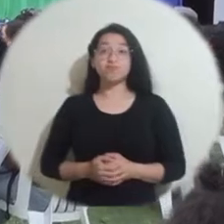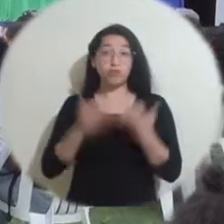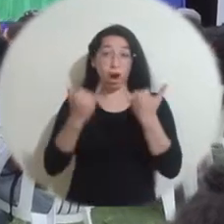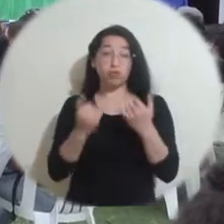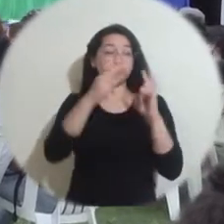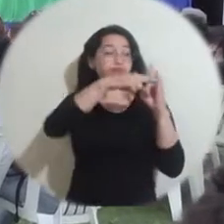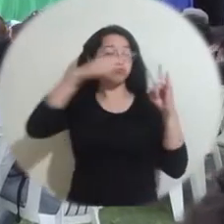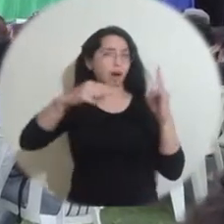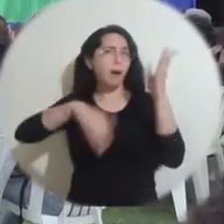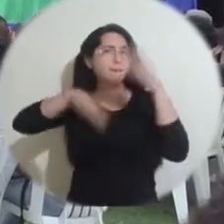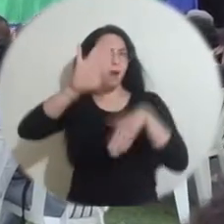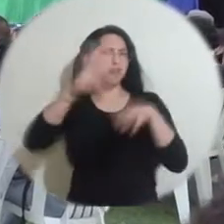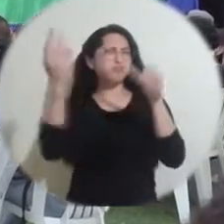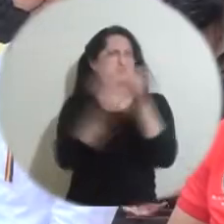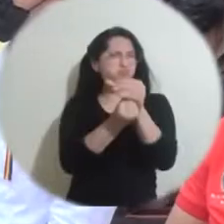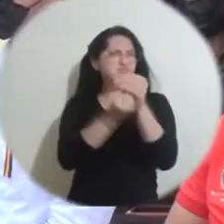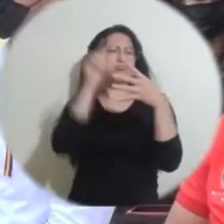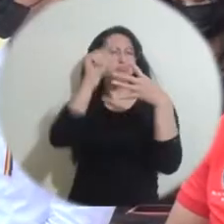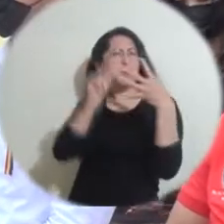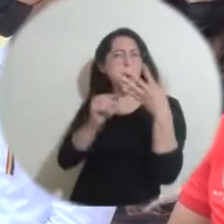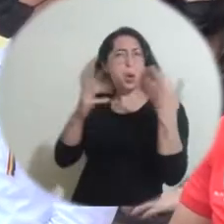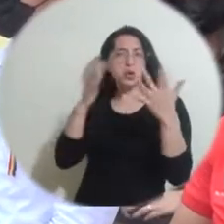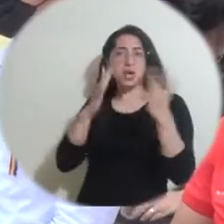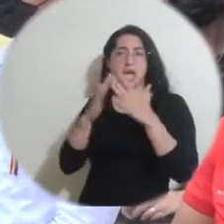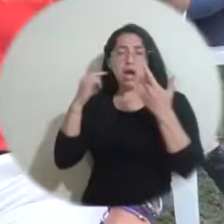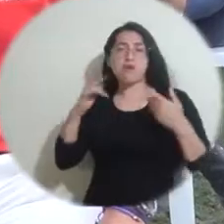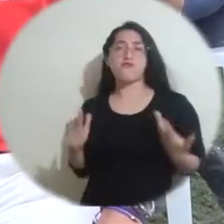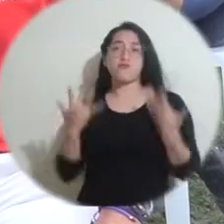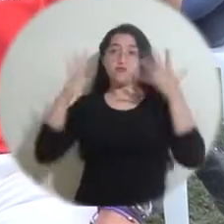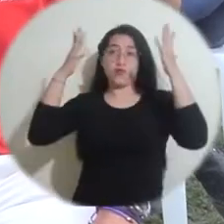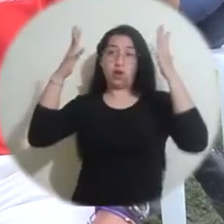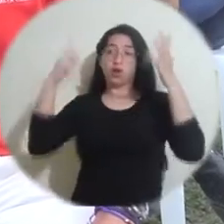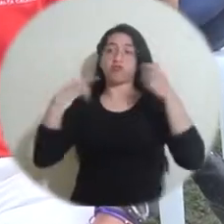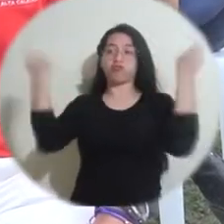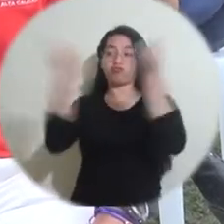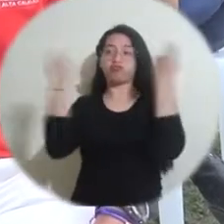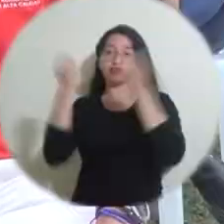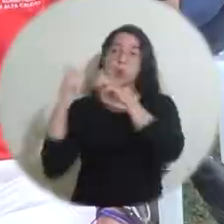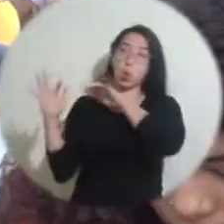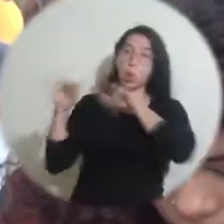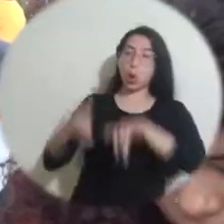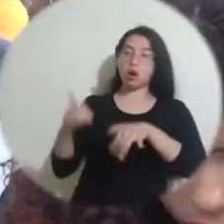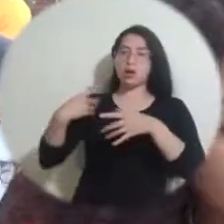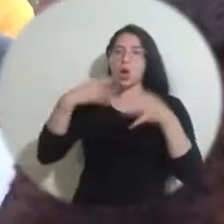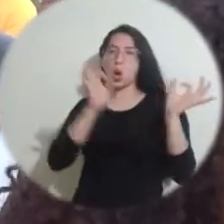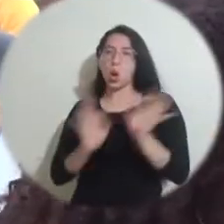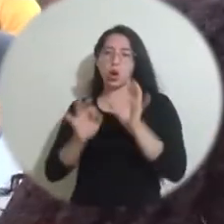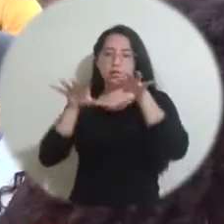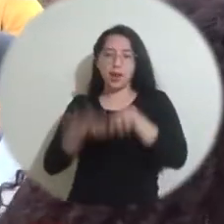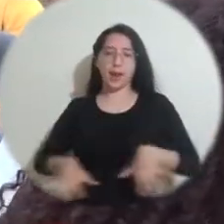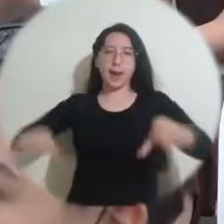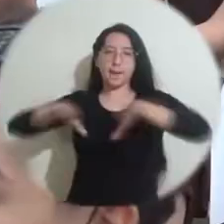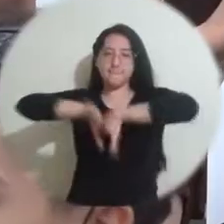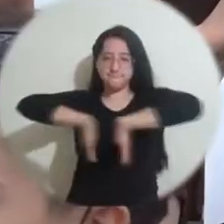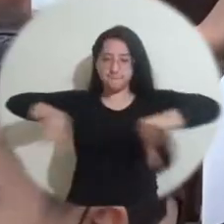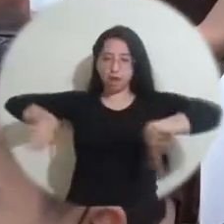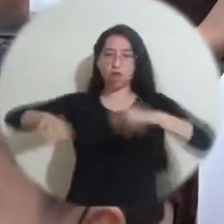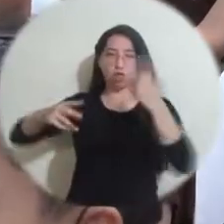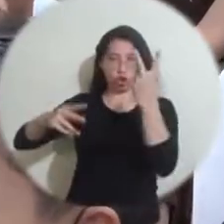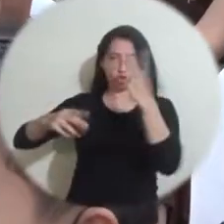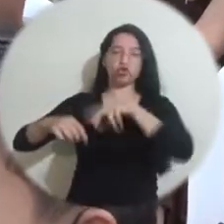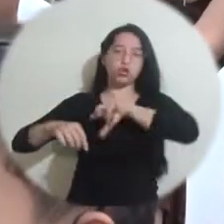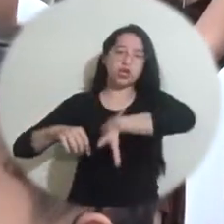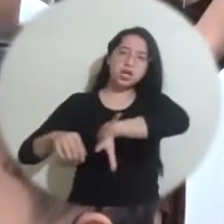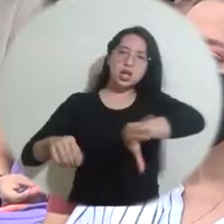Como una alma mater aún más incluyente, en las actividades del Festival del Retorno, la Universidad del Magdalena organizó dos